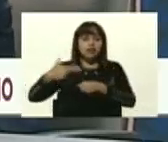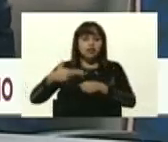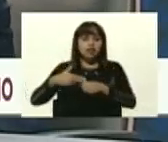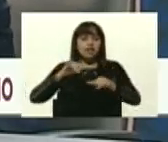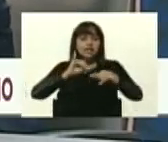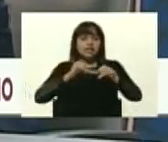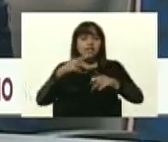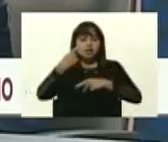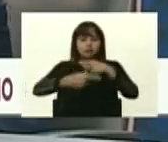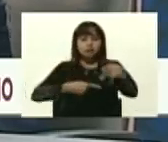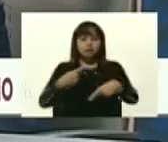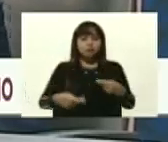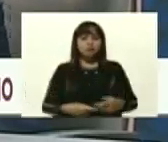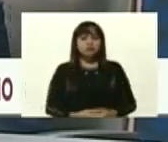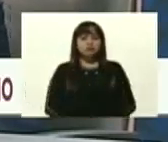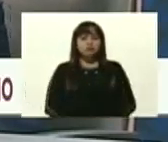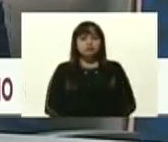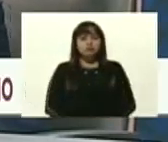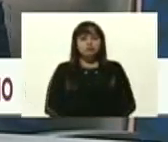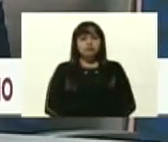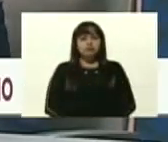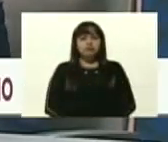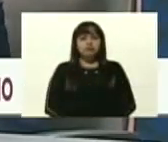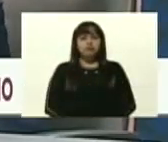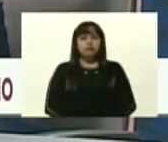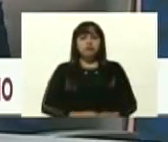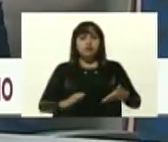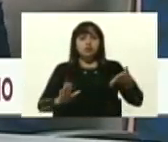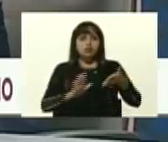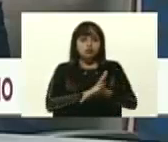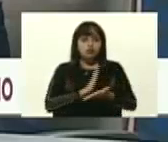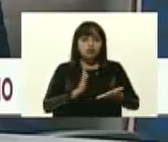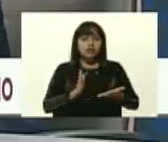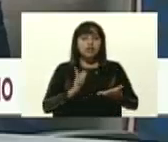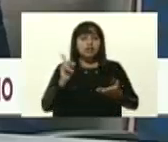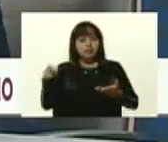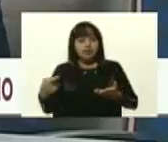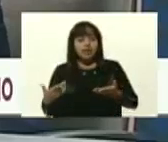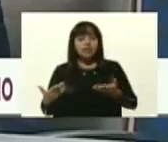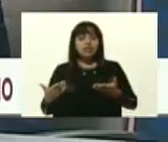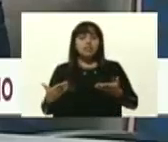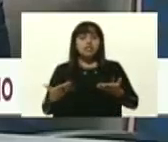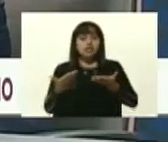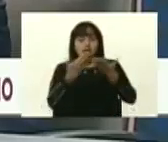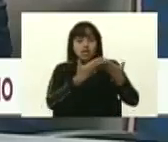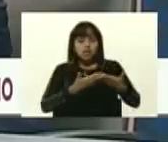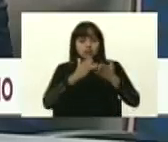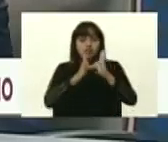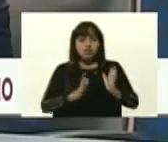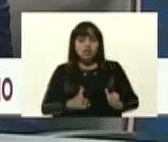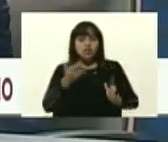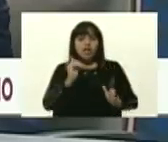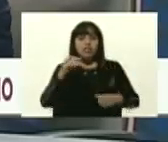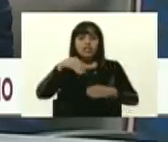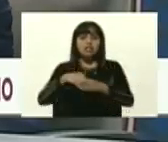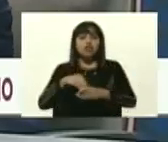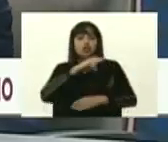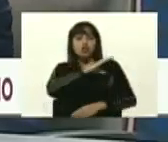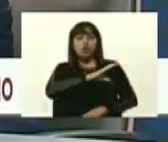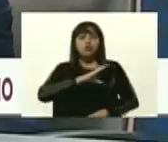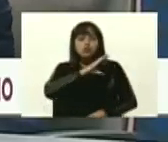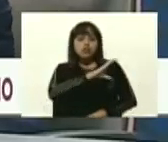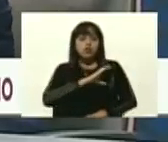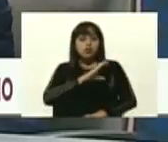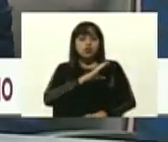ingeniería y procesos. En el caso del, igual, el sector universitario que forma parte del Consejo Científico Presidencial y